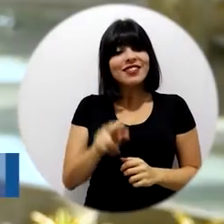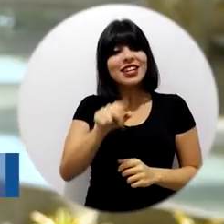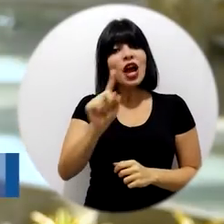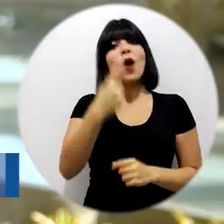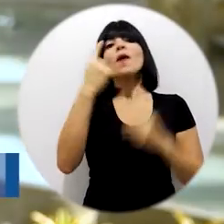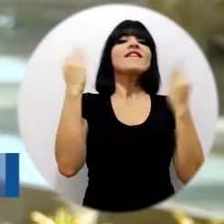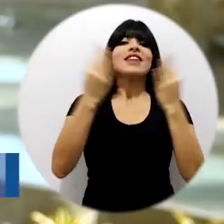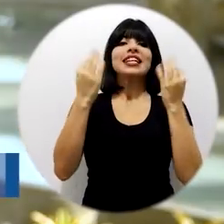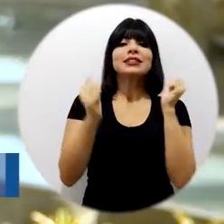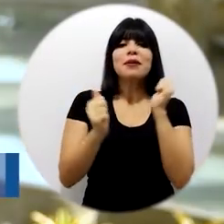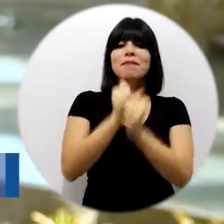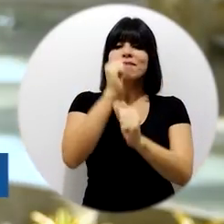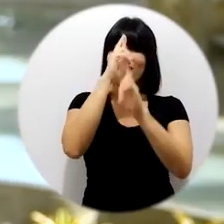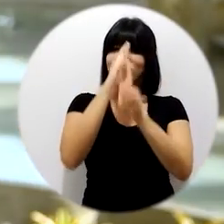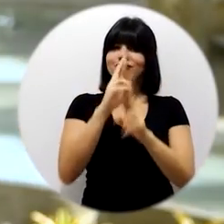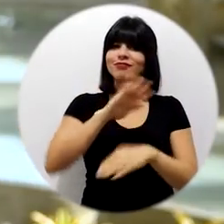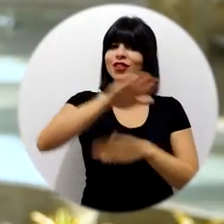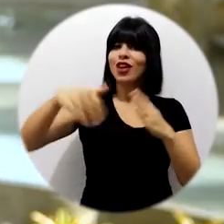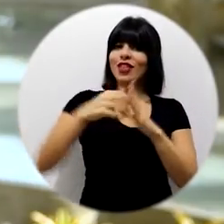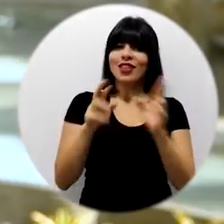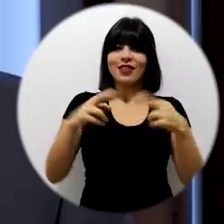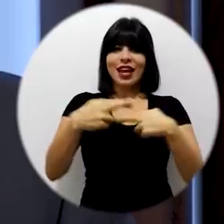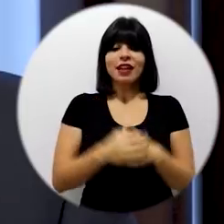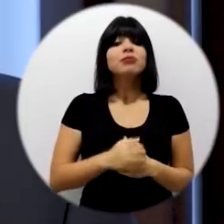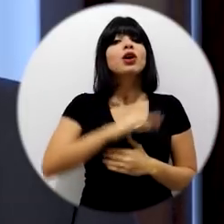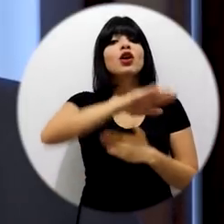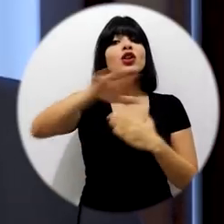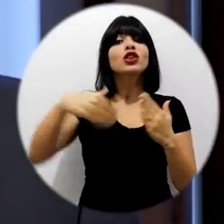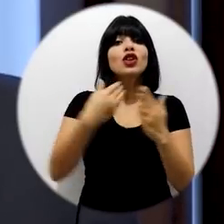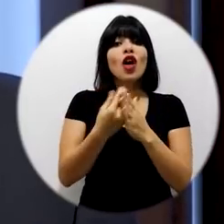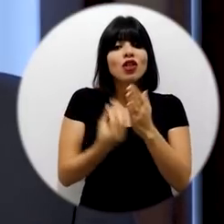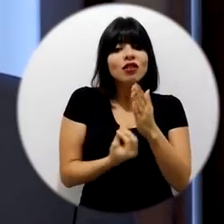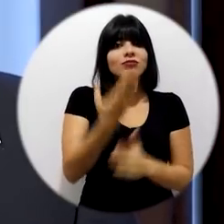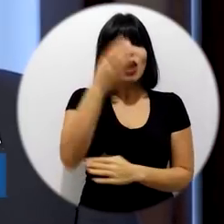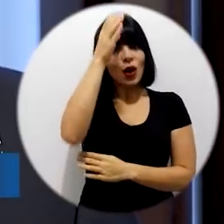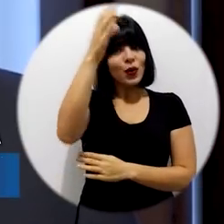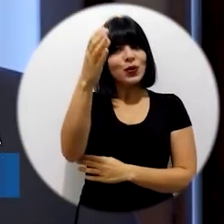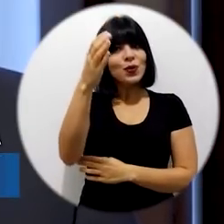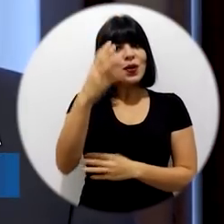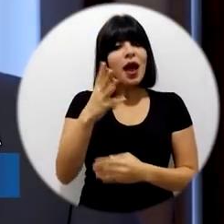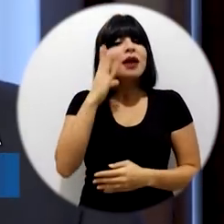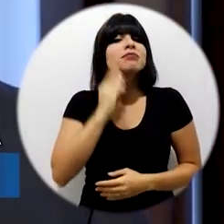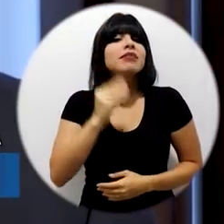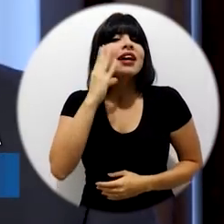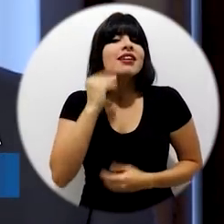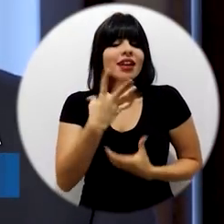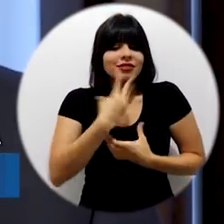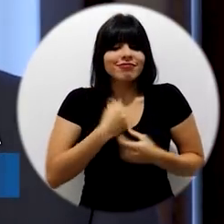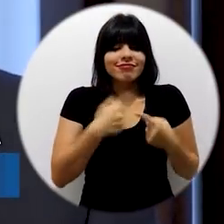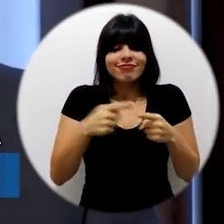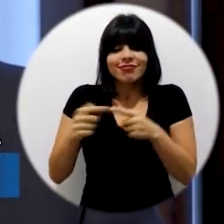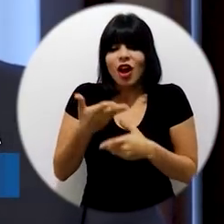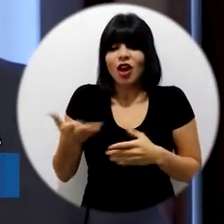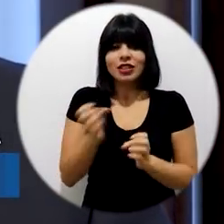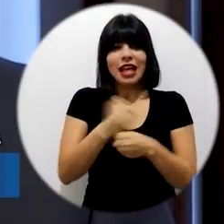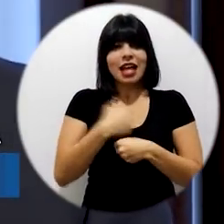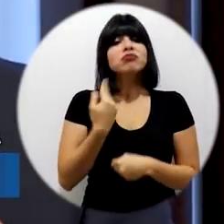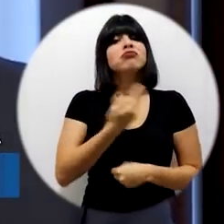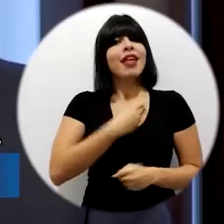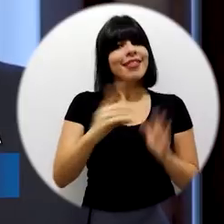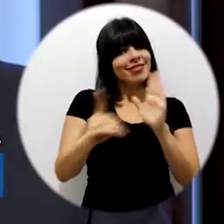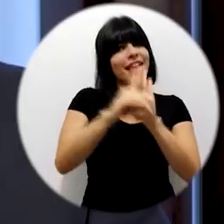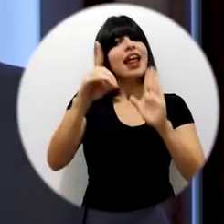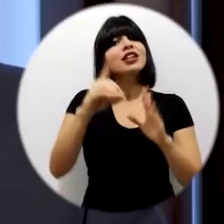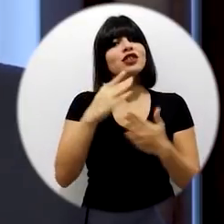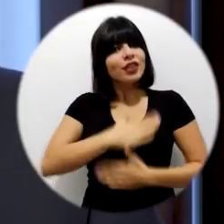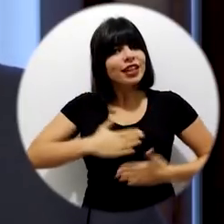de uno de los festivales más respetados en la región. Todos y todas creamos cultura y la vivimos en todo lo que hacemos. Es